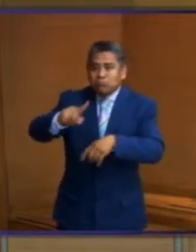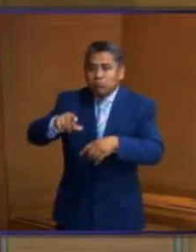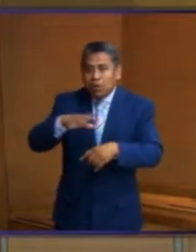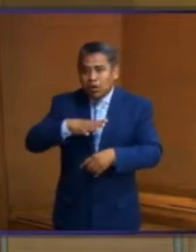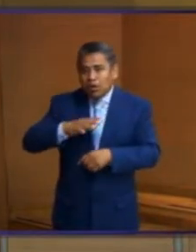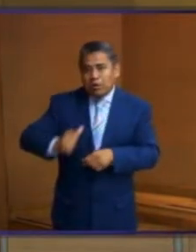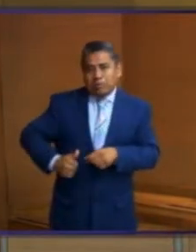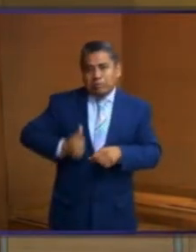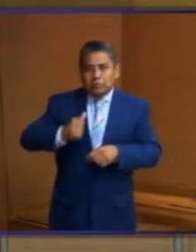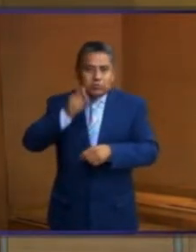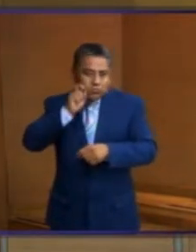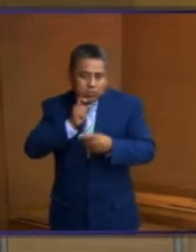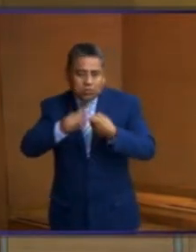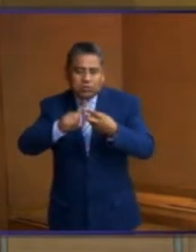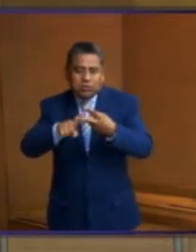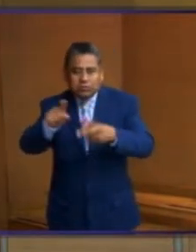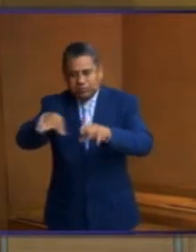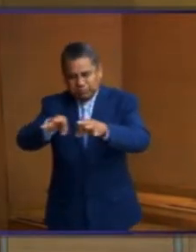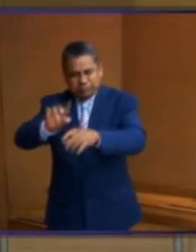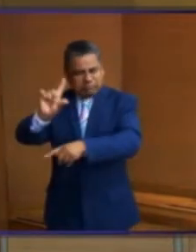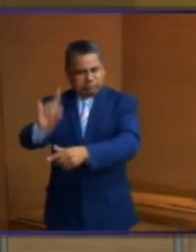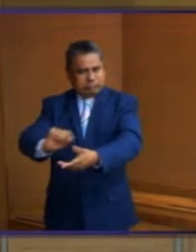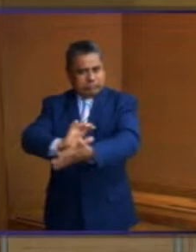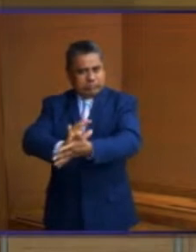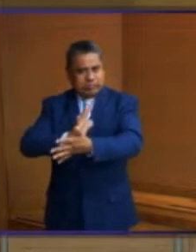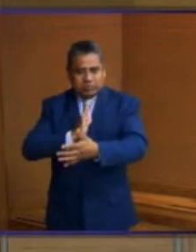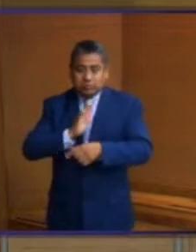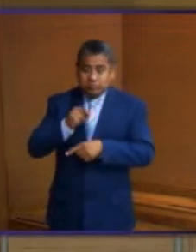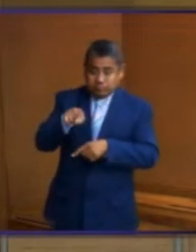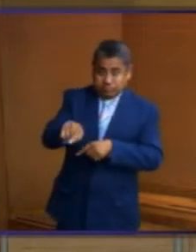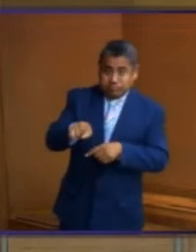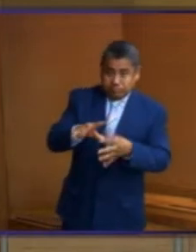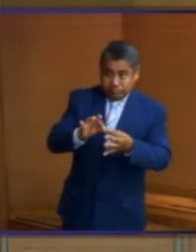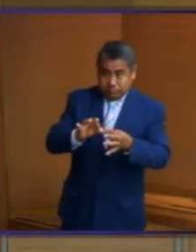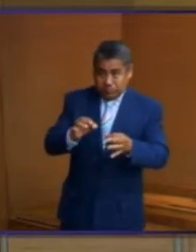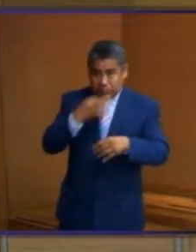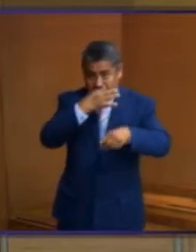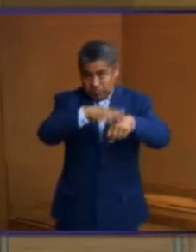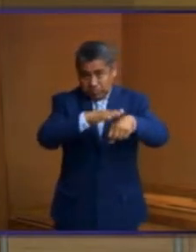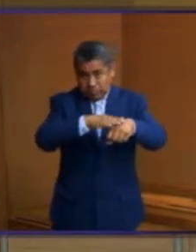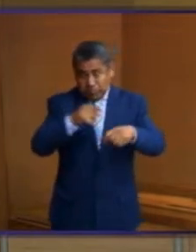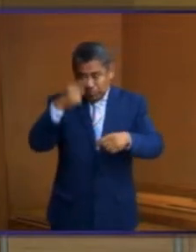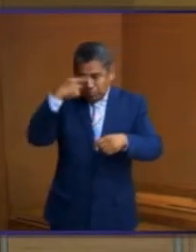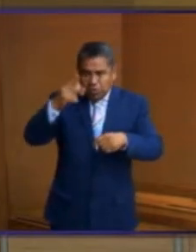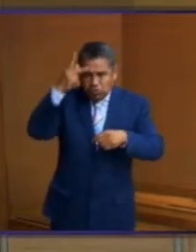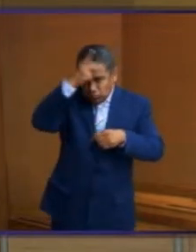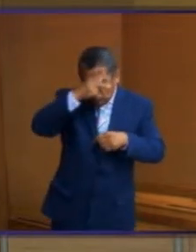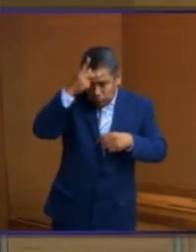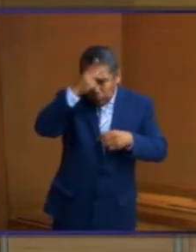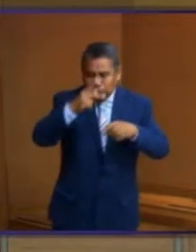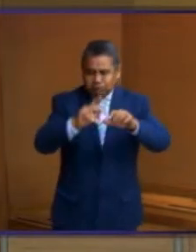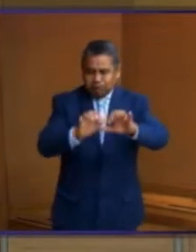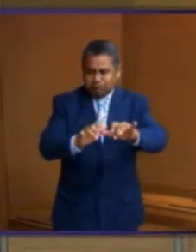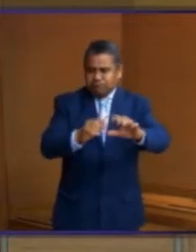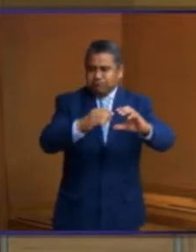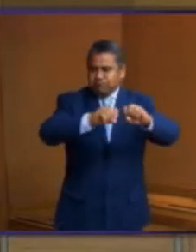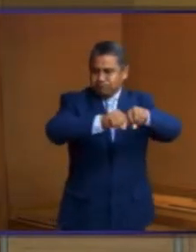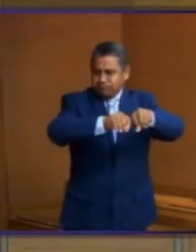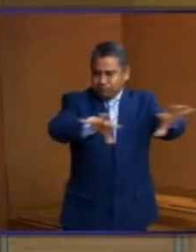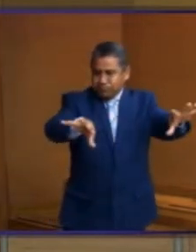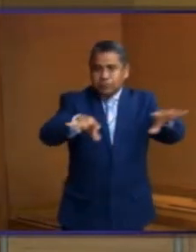cual, desde su perspectiva, actualiza violencia política de género en su perjuicio, en su vertiente, de violencia psicológica, sexual, digital y mediática.